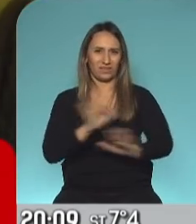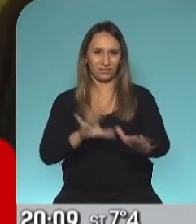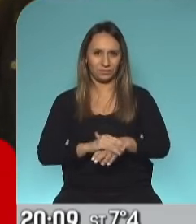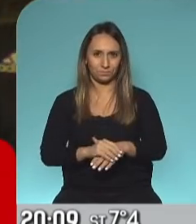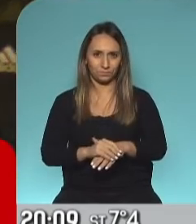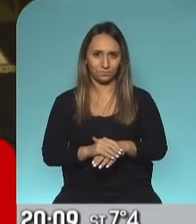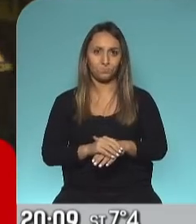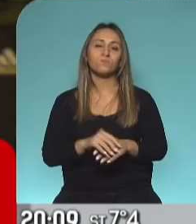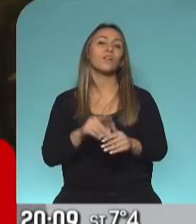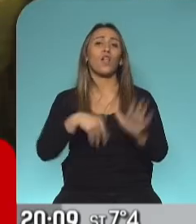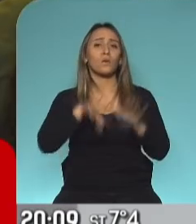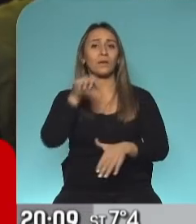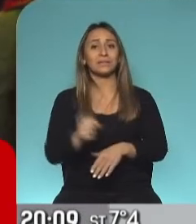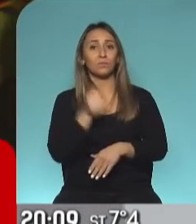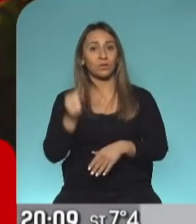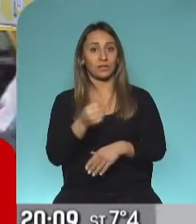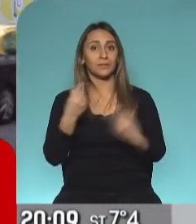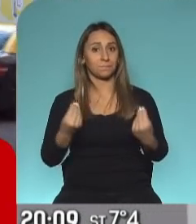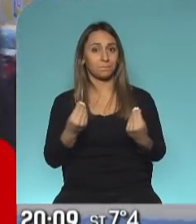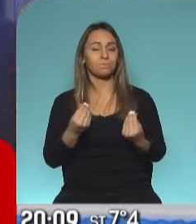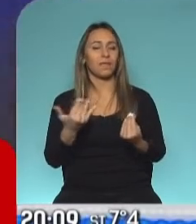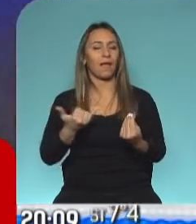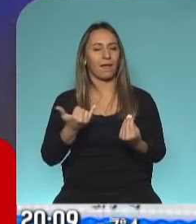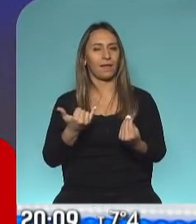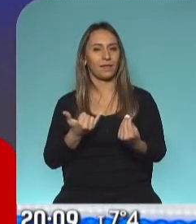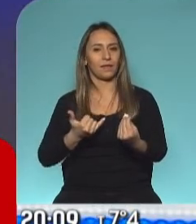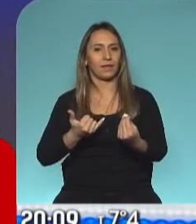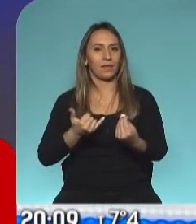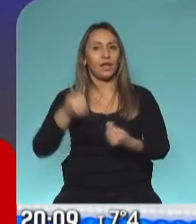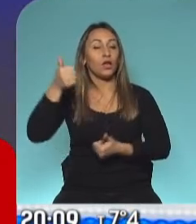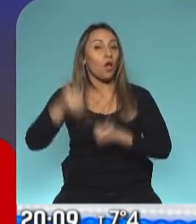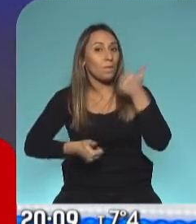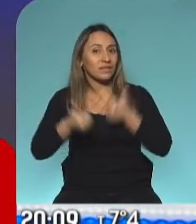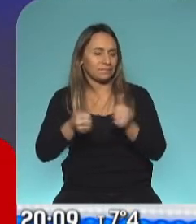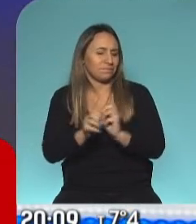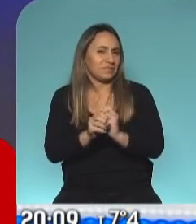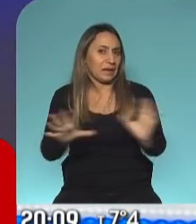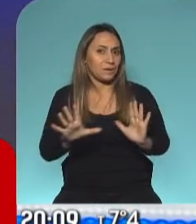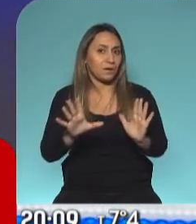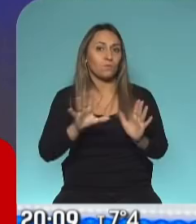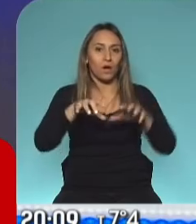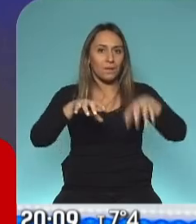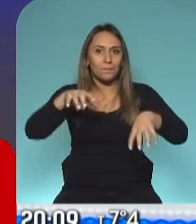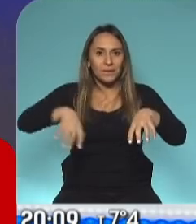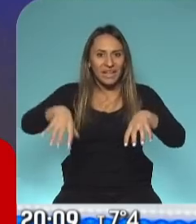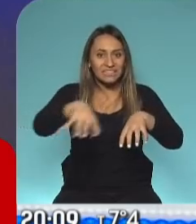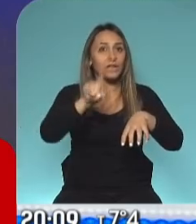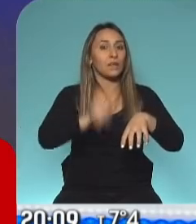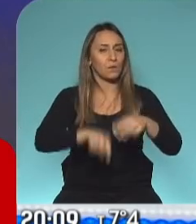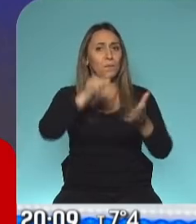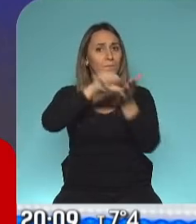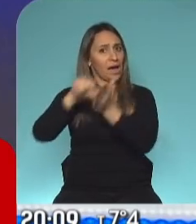Y lo que es más importante, hay una competencia tremenda entre las distintas compañías y los distintos